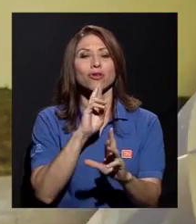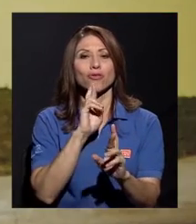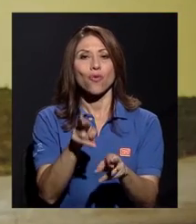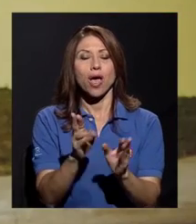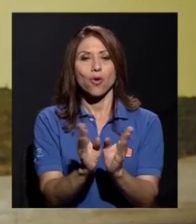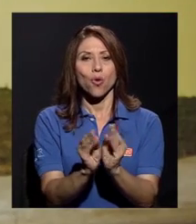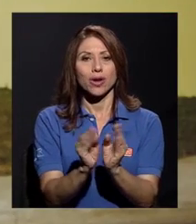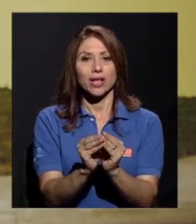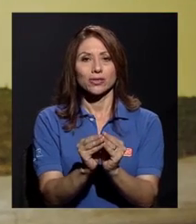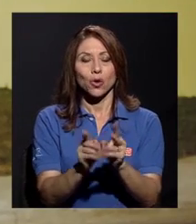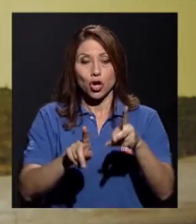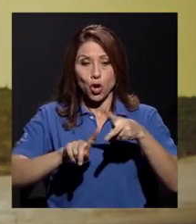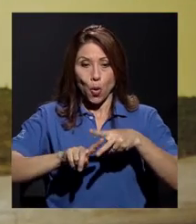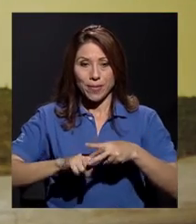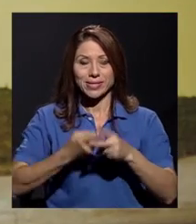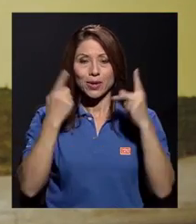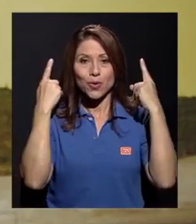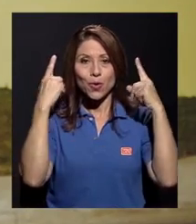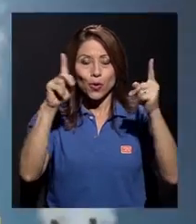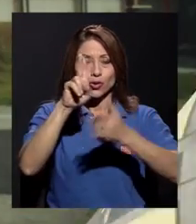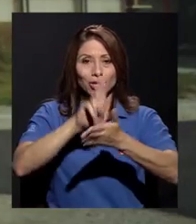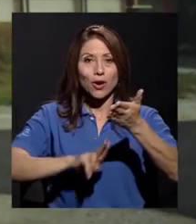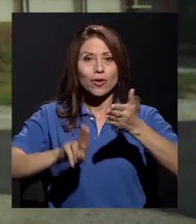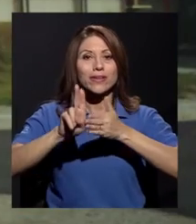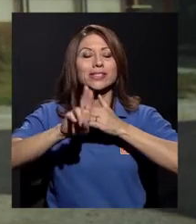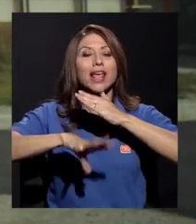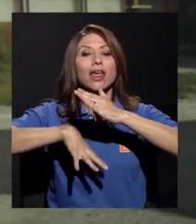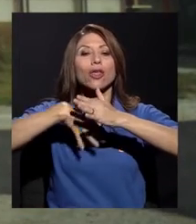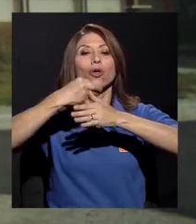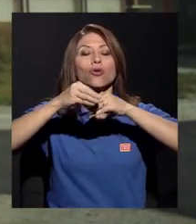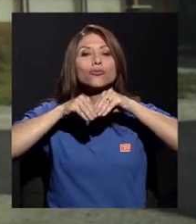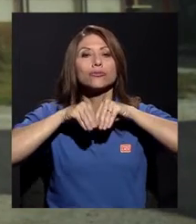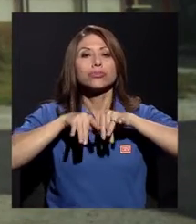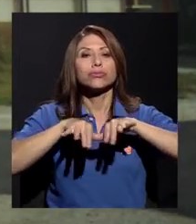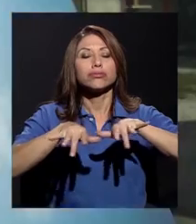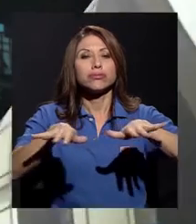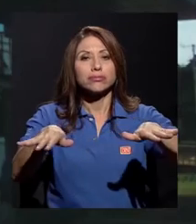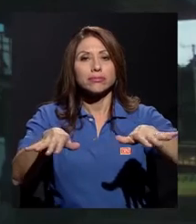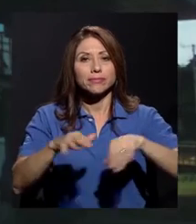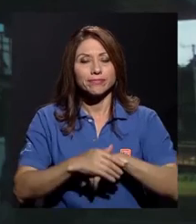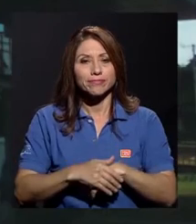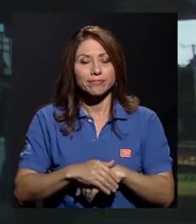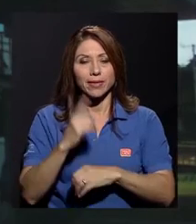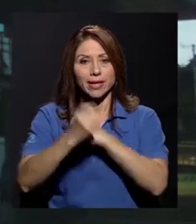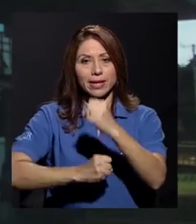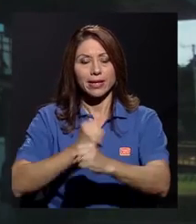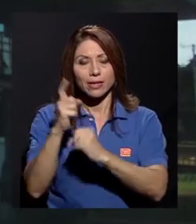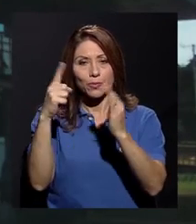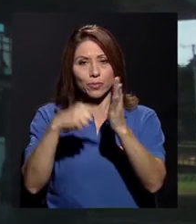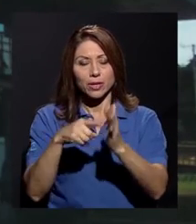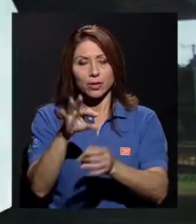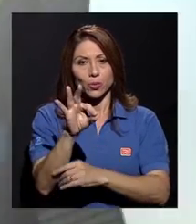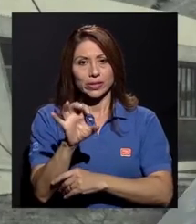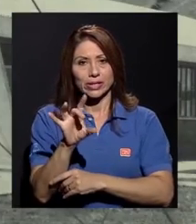a llevar los logros de la U hacia afuera de las aulas y laboratorios. En 1980, ya la